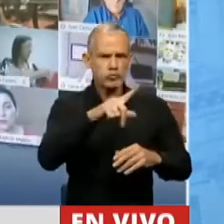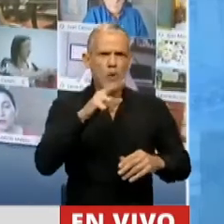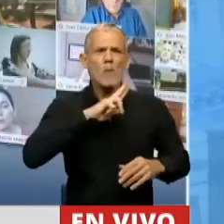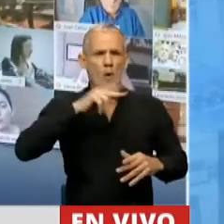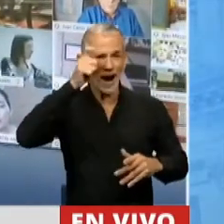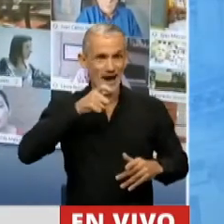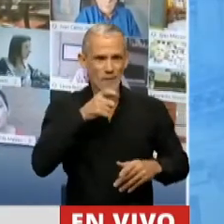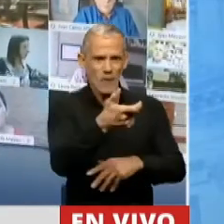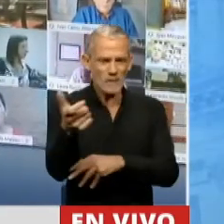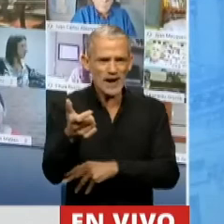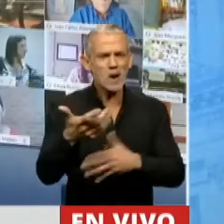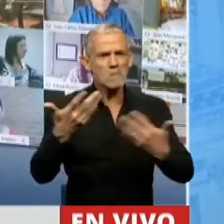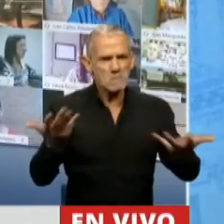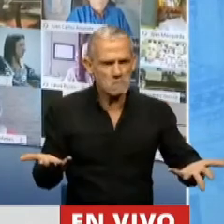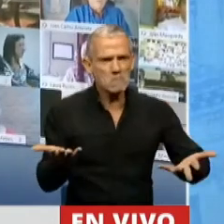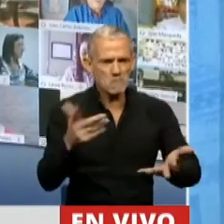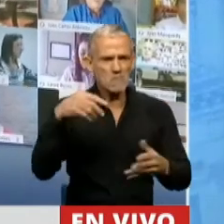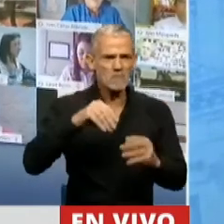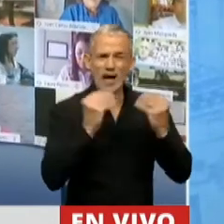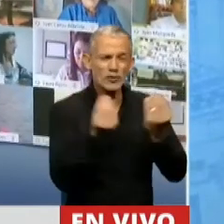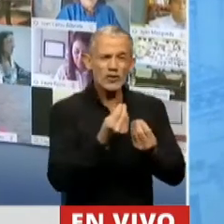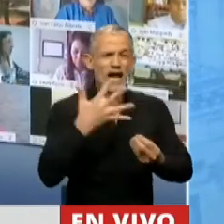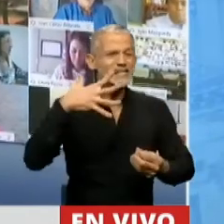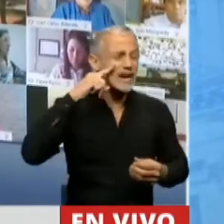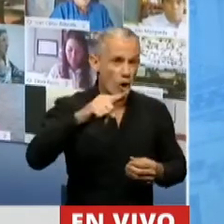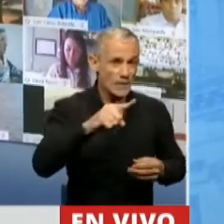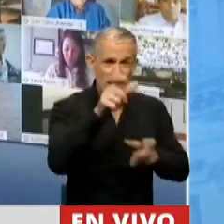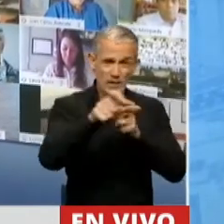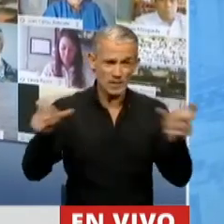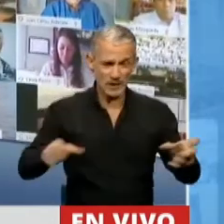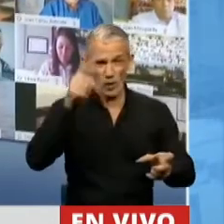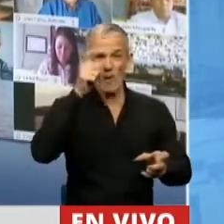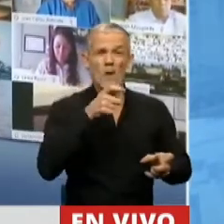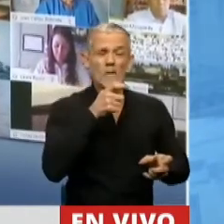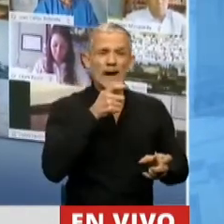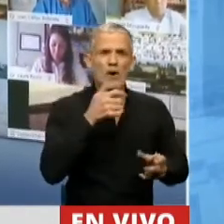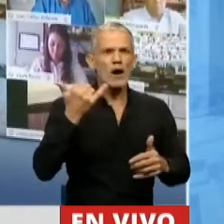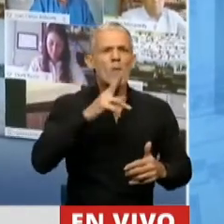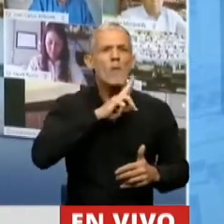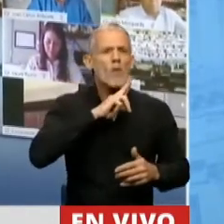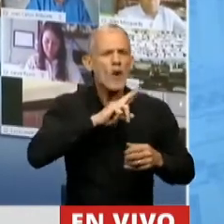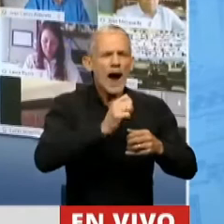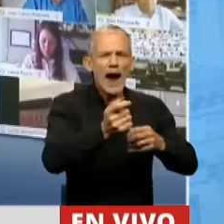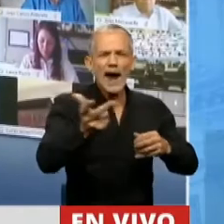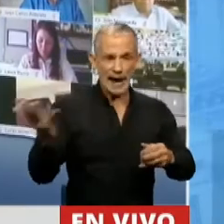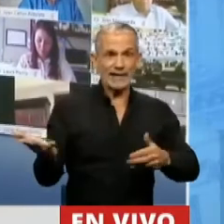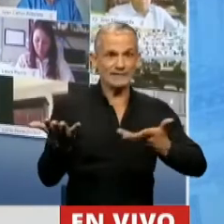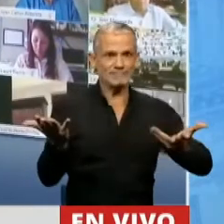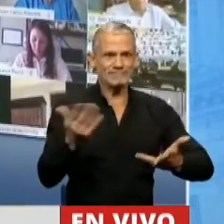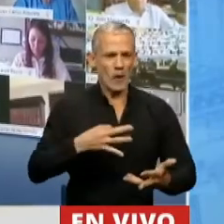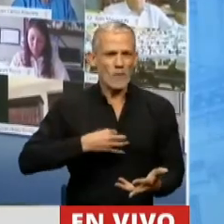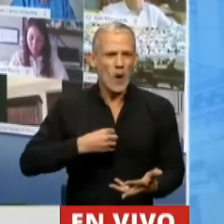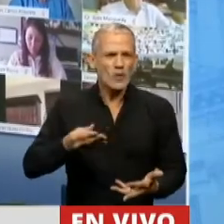bomberas, dentro de estos 5.000 efectivos que tienen los bomberos